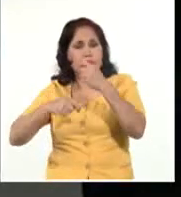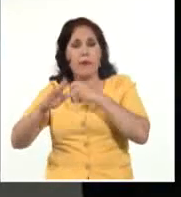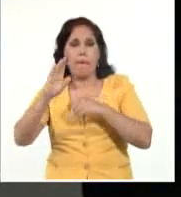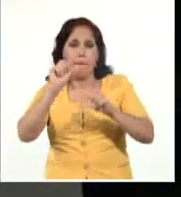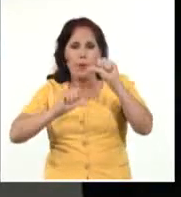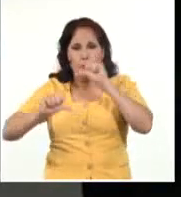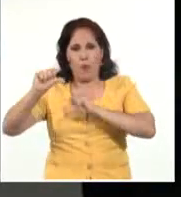Aileen Díaz.